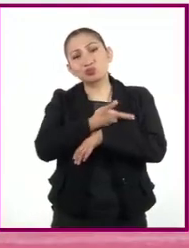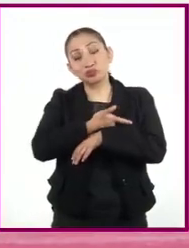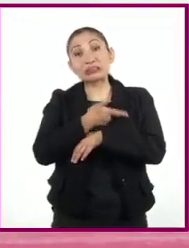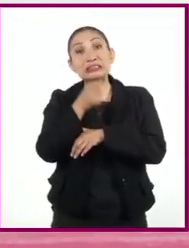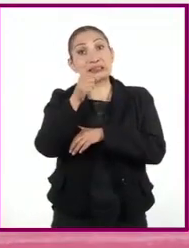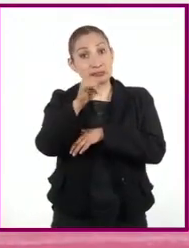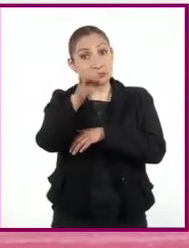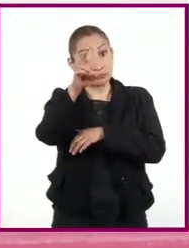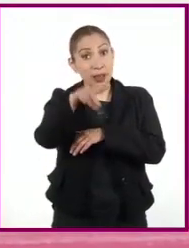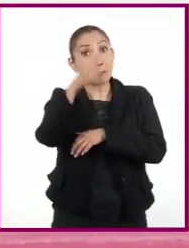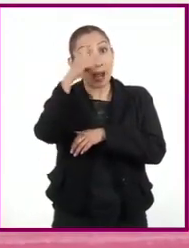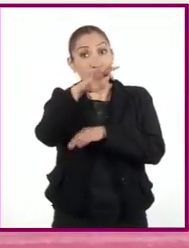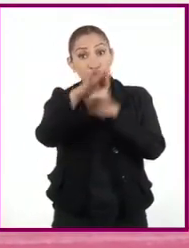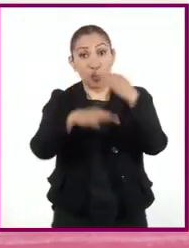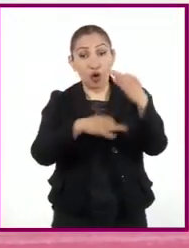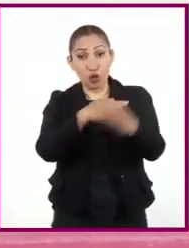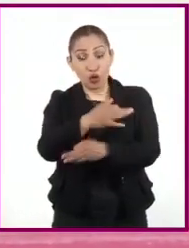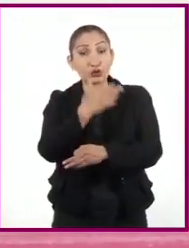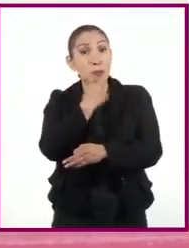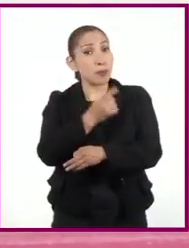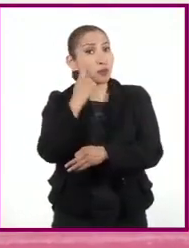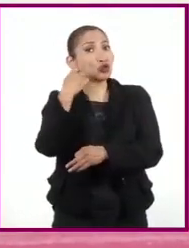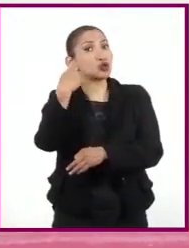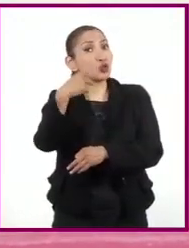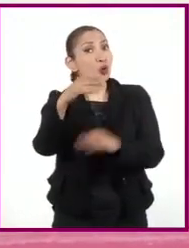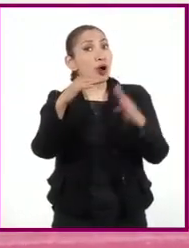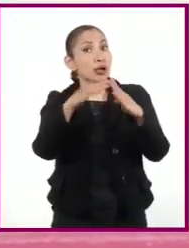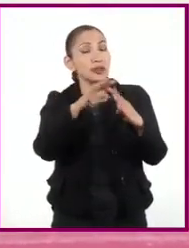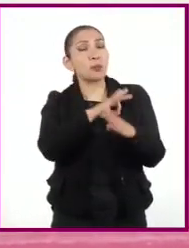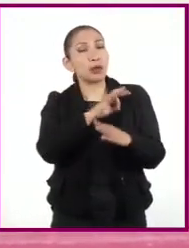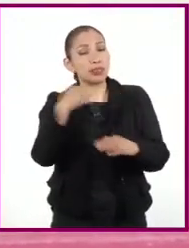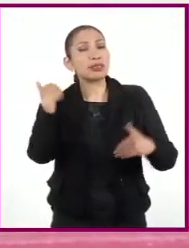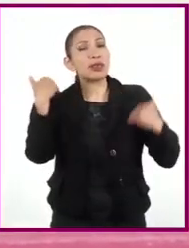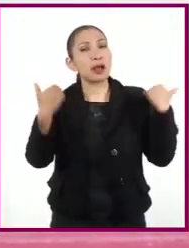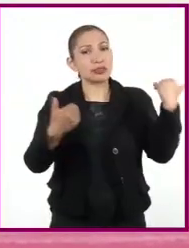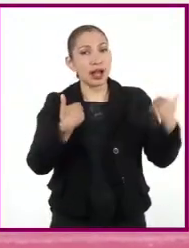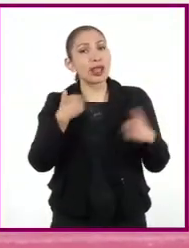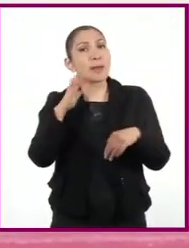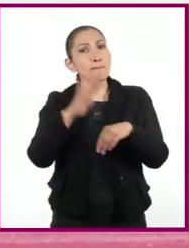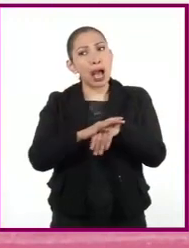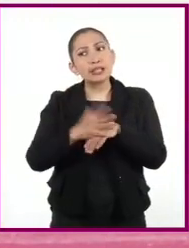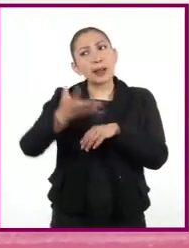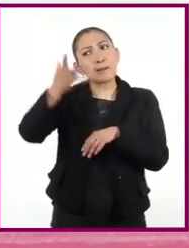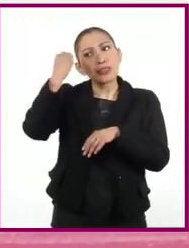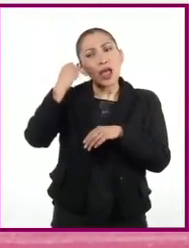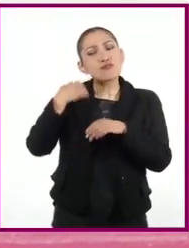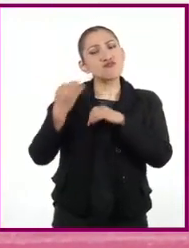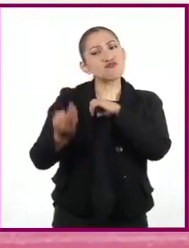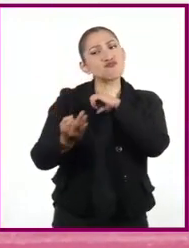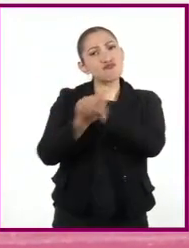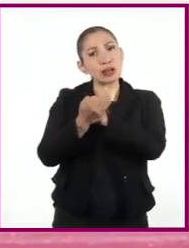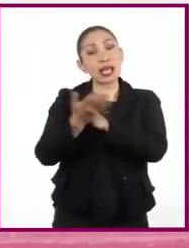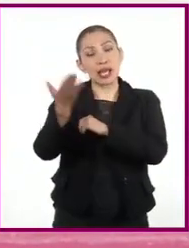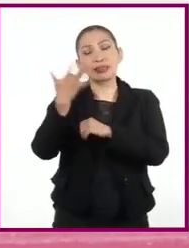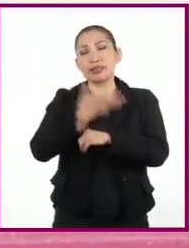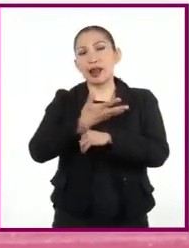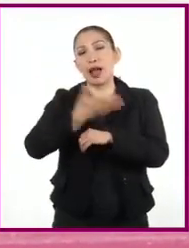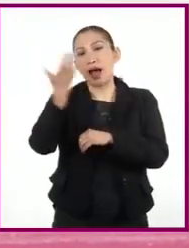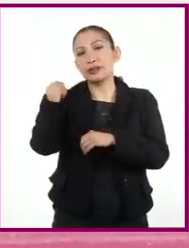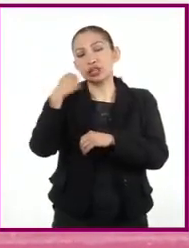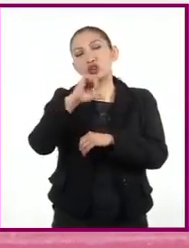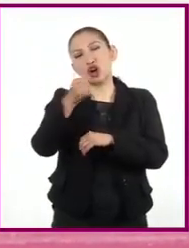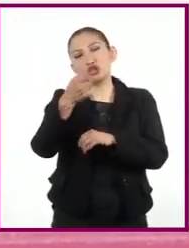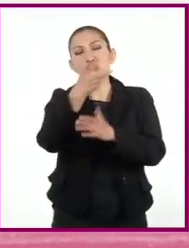es, para que todas y todos desde su hogar puedan divertirse y fortalecer los aprendizajes que ya poseen mediante